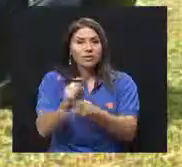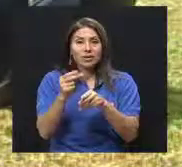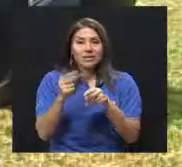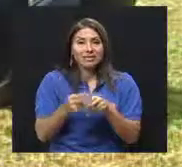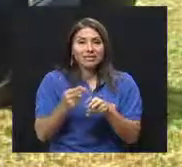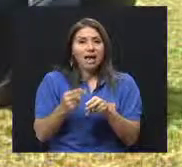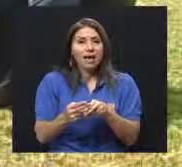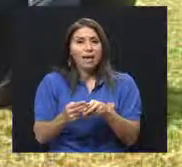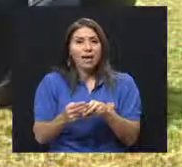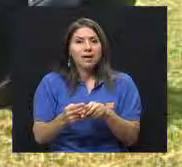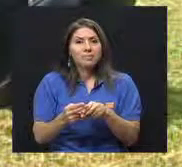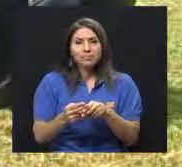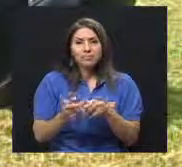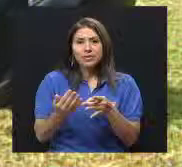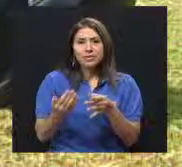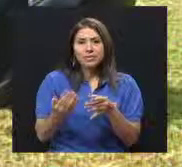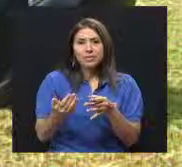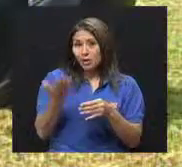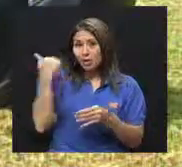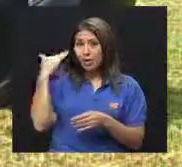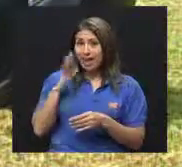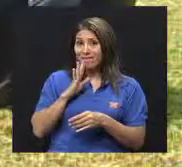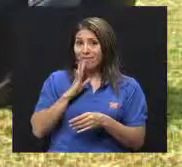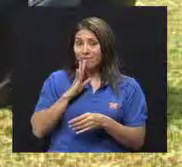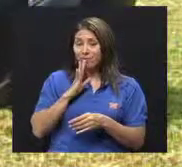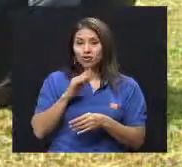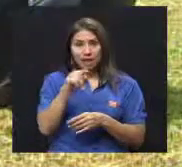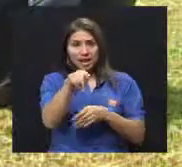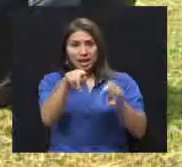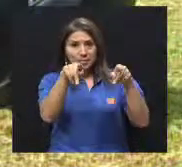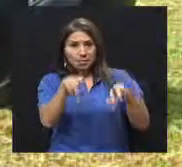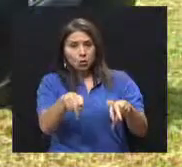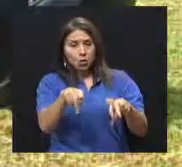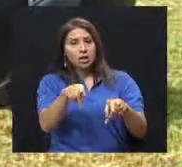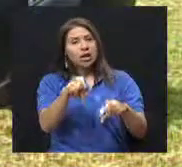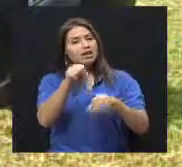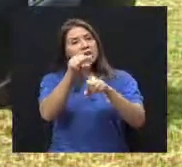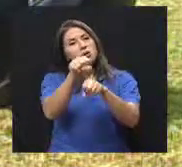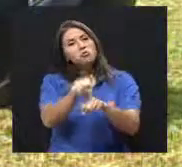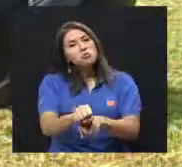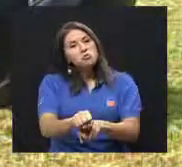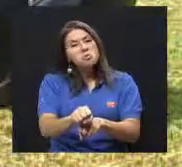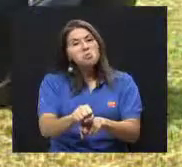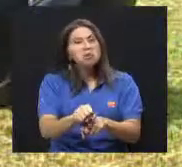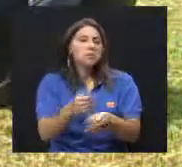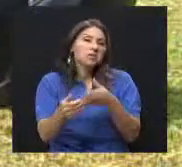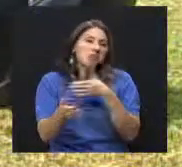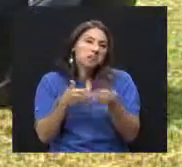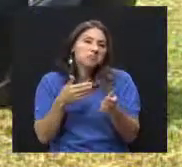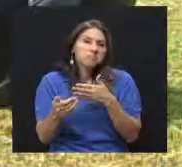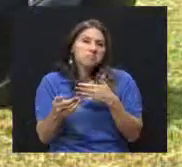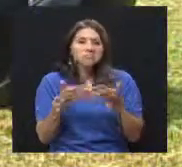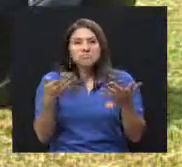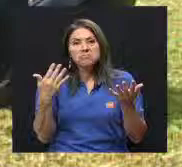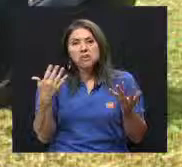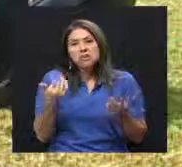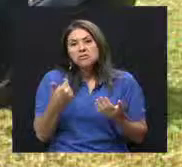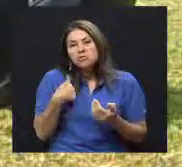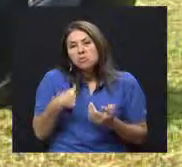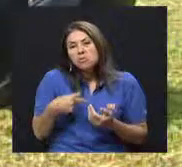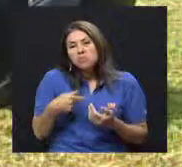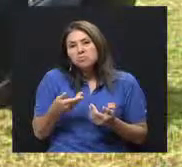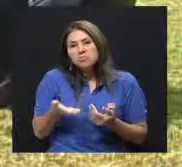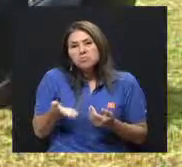Es aquello que hablábamos al principio, se acostumbra la persona a vivir con niveles de